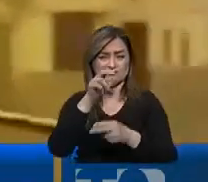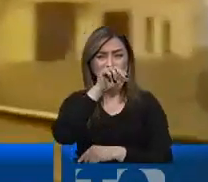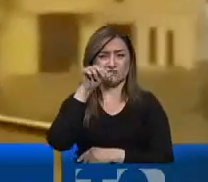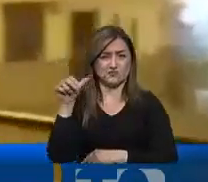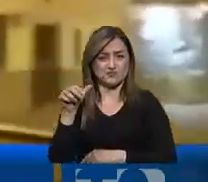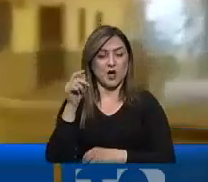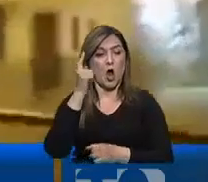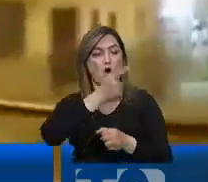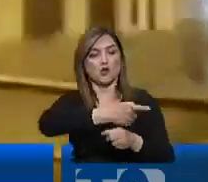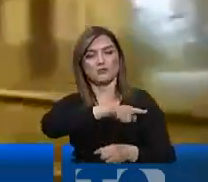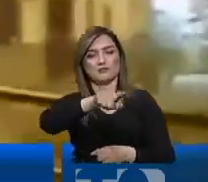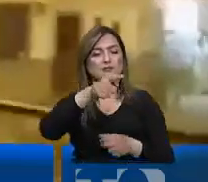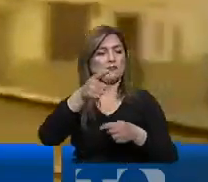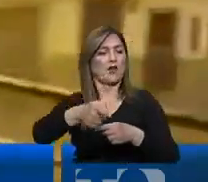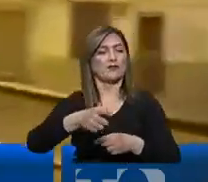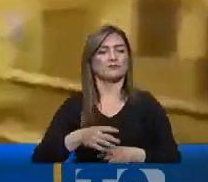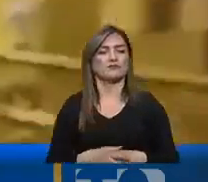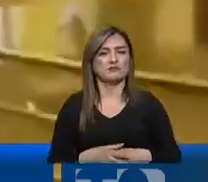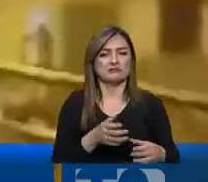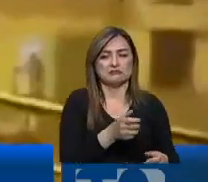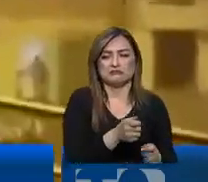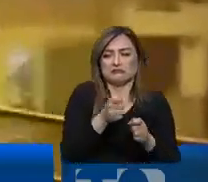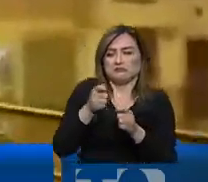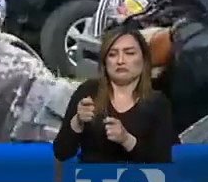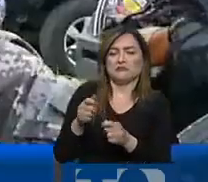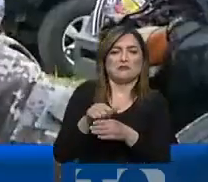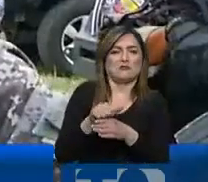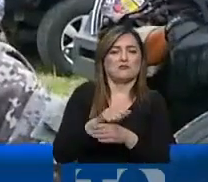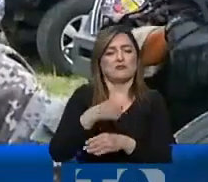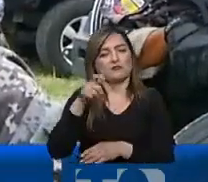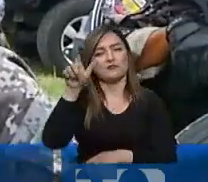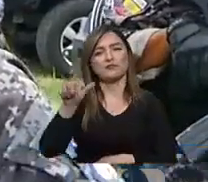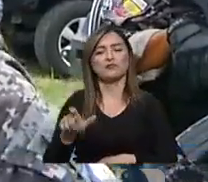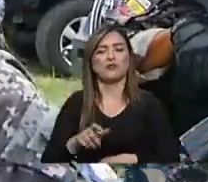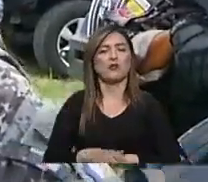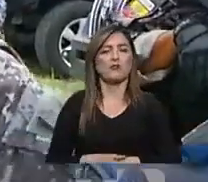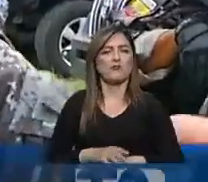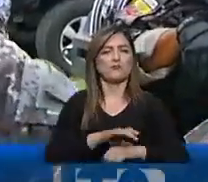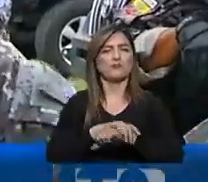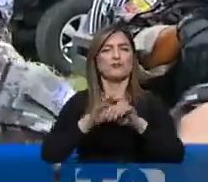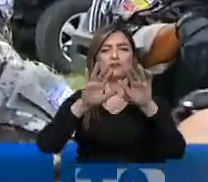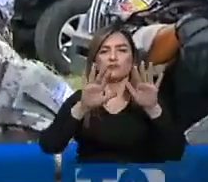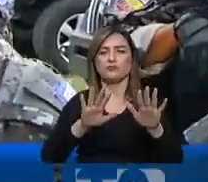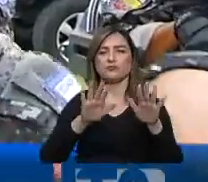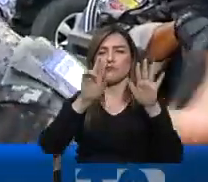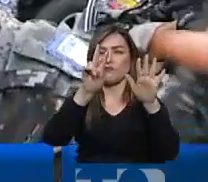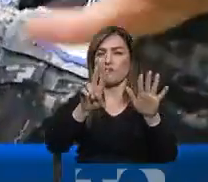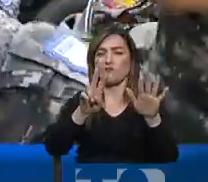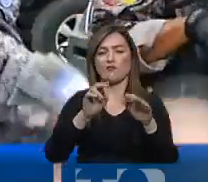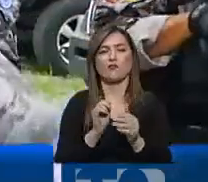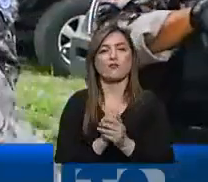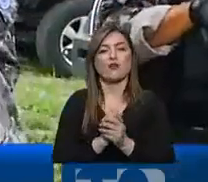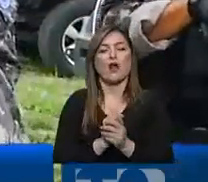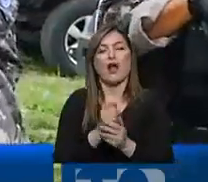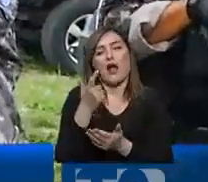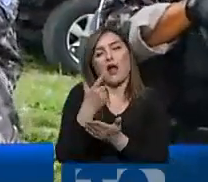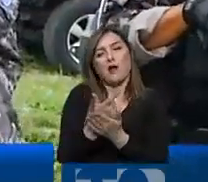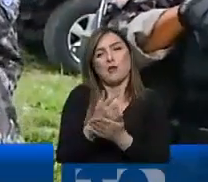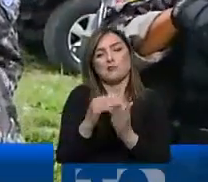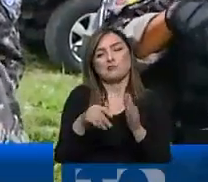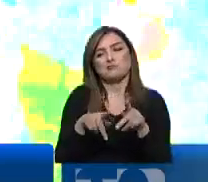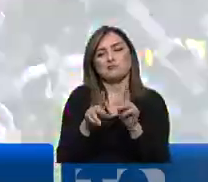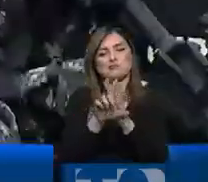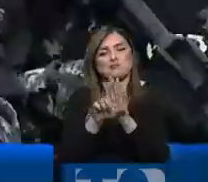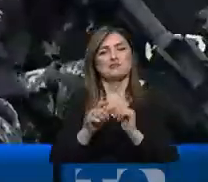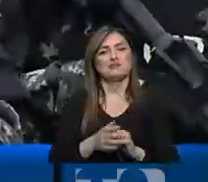devuelven las armas y pasa el entrenamiento a otro más. Se les detiene 10, 12 detenciones, entre ellas por tenencia ilegal de armas, pero siguen